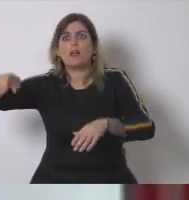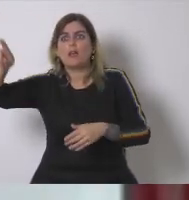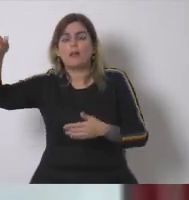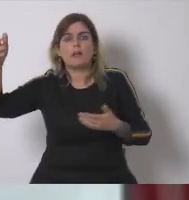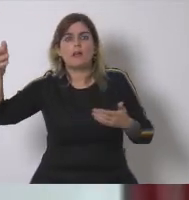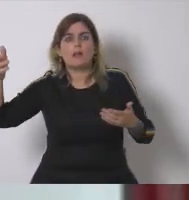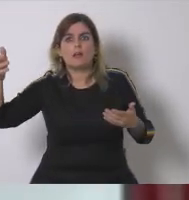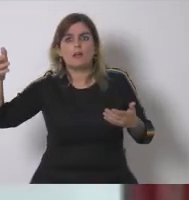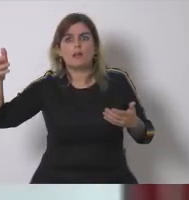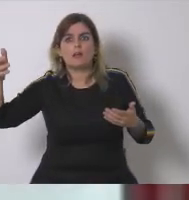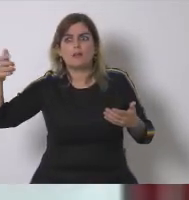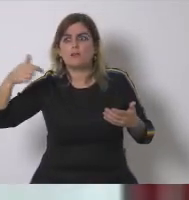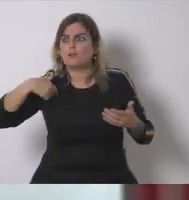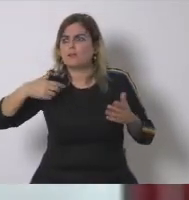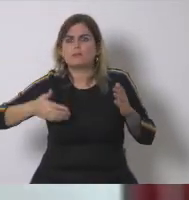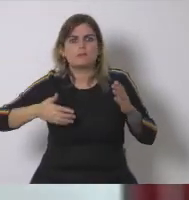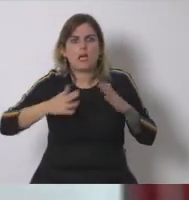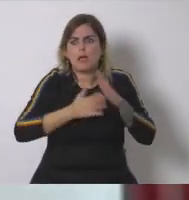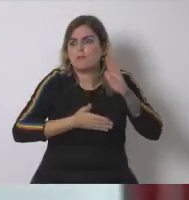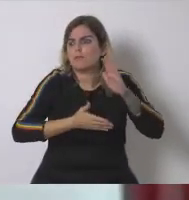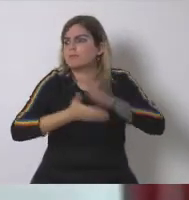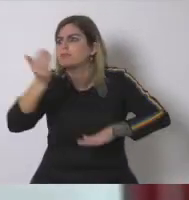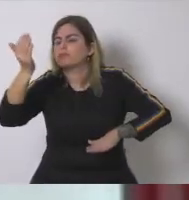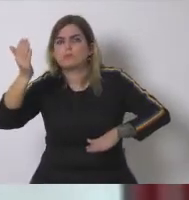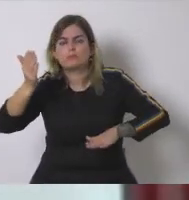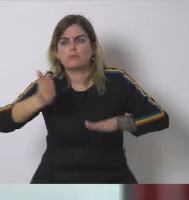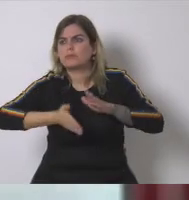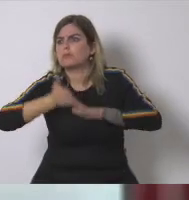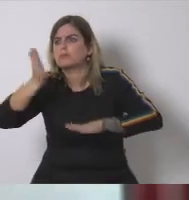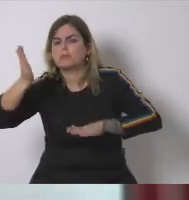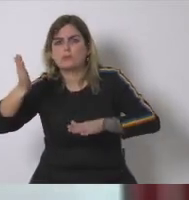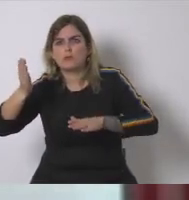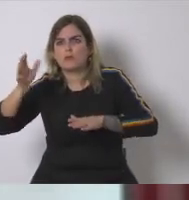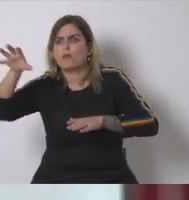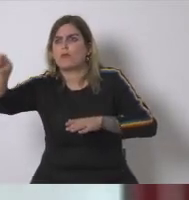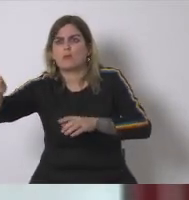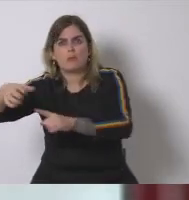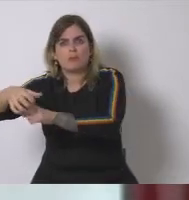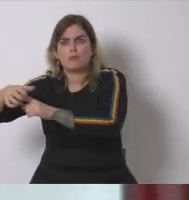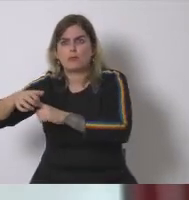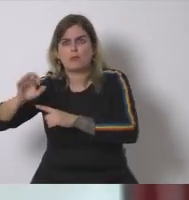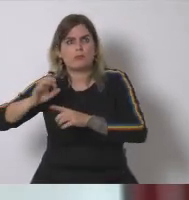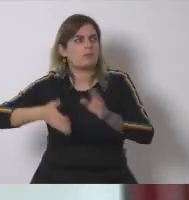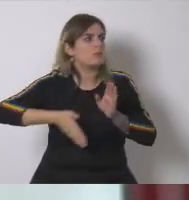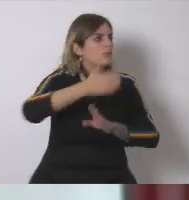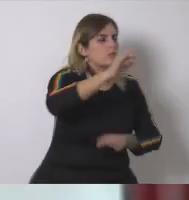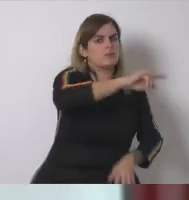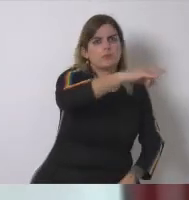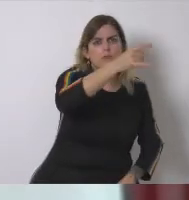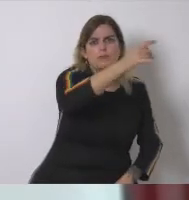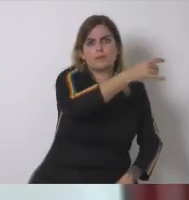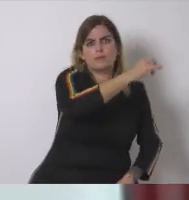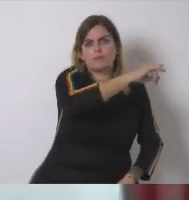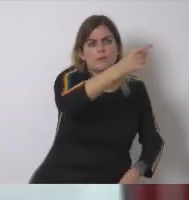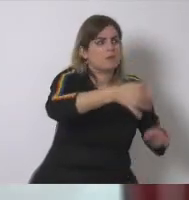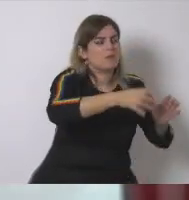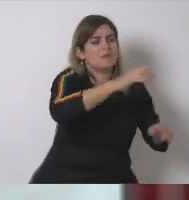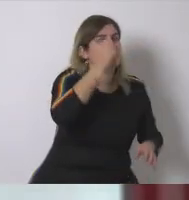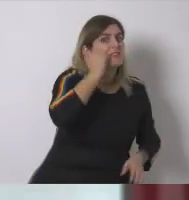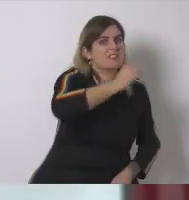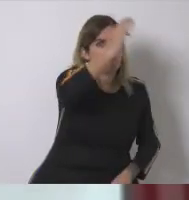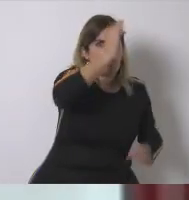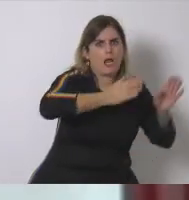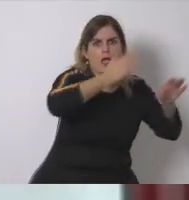agricultores yo no sé si realmente vamos a poder